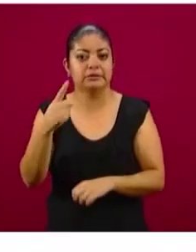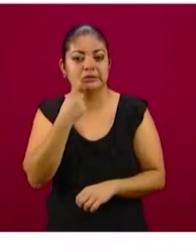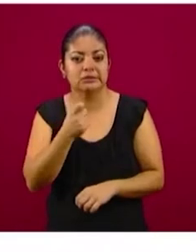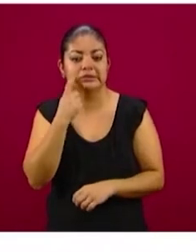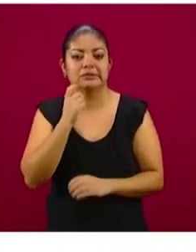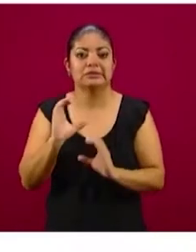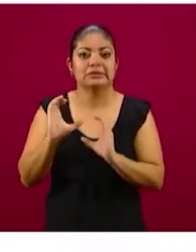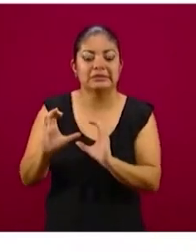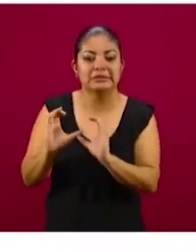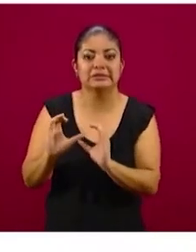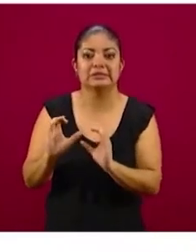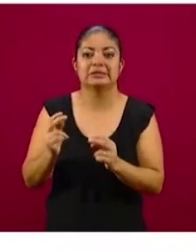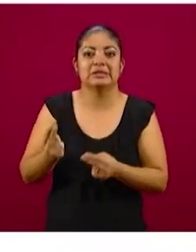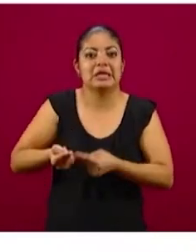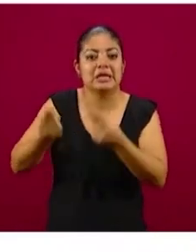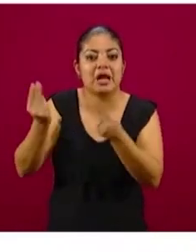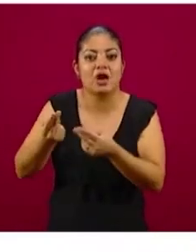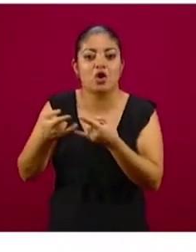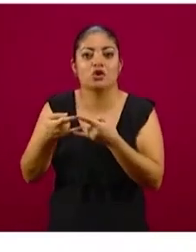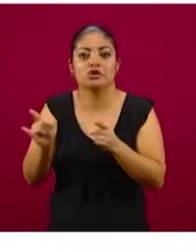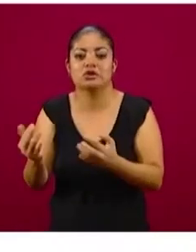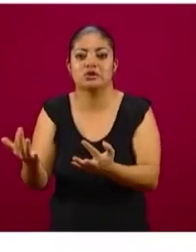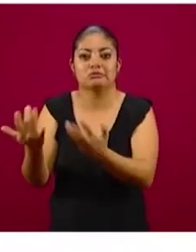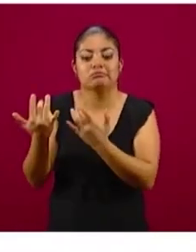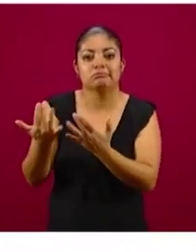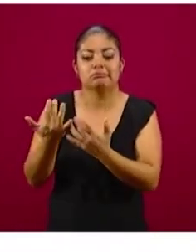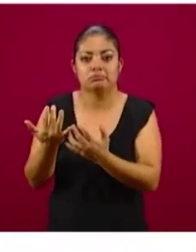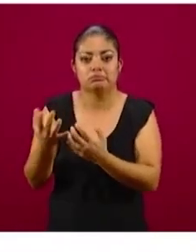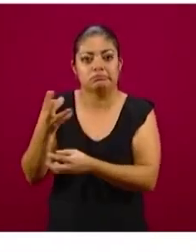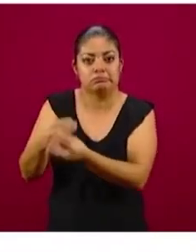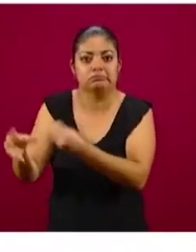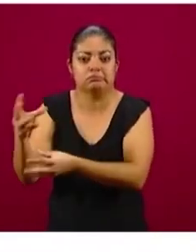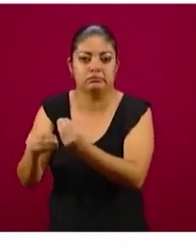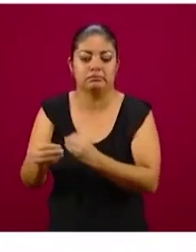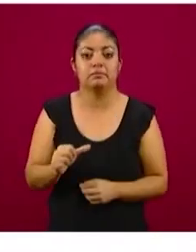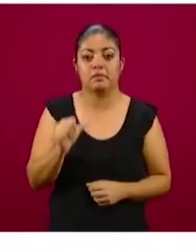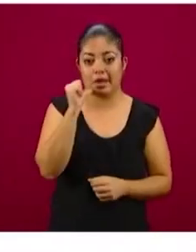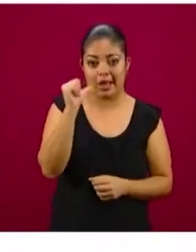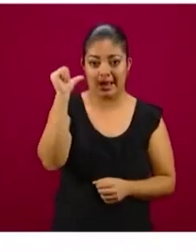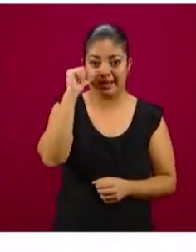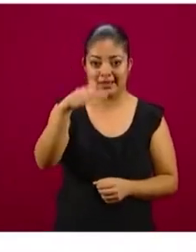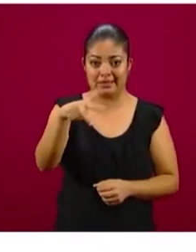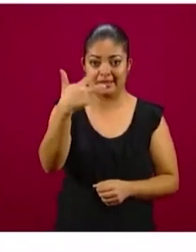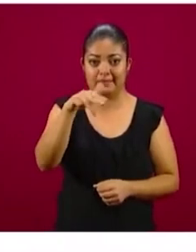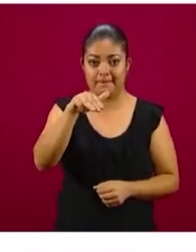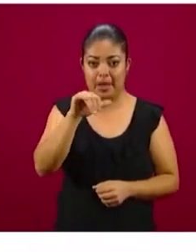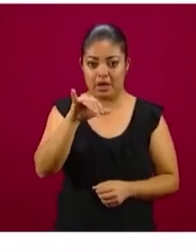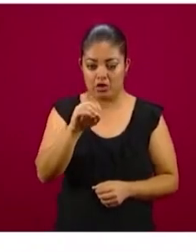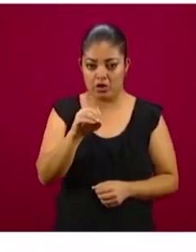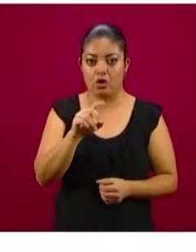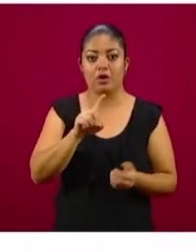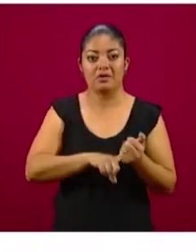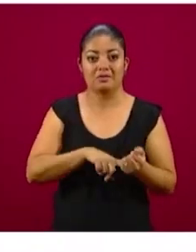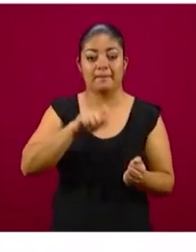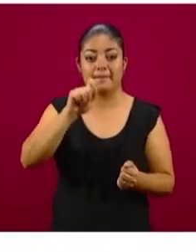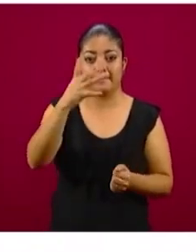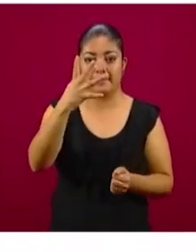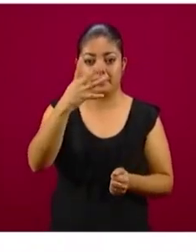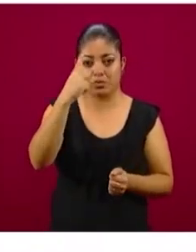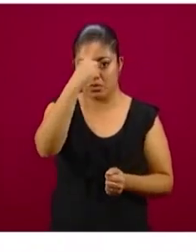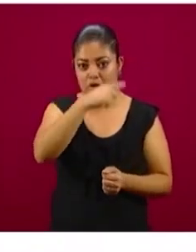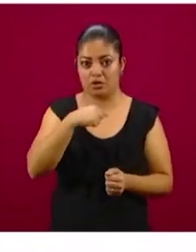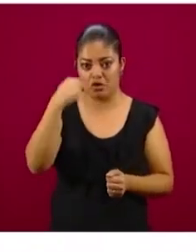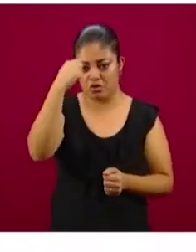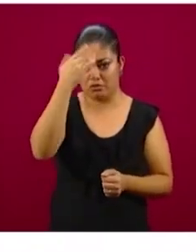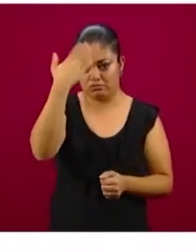mantener abierto su negocio. El día de ayer, el 13 de mayo, digamos en las 24 horas que tiene un